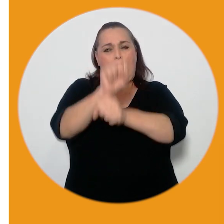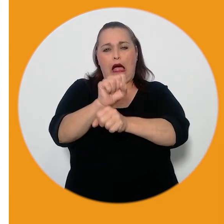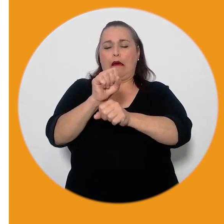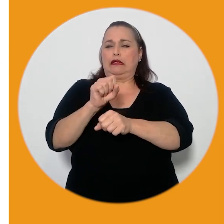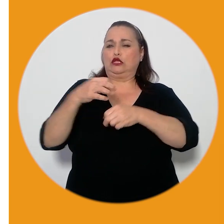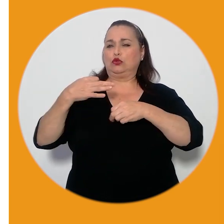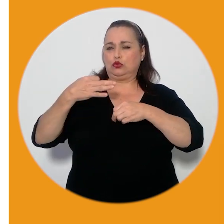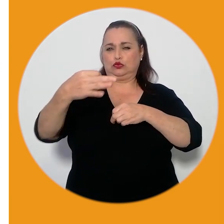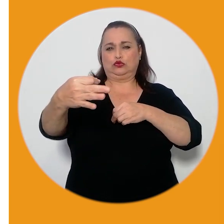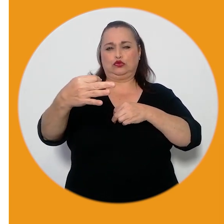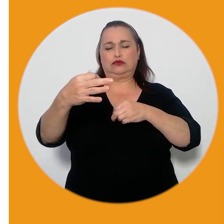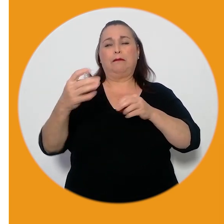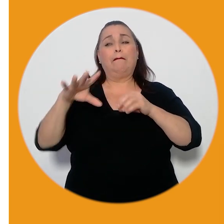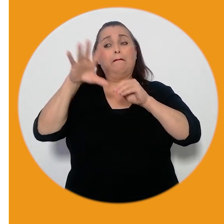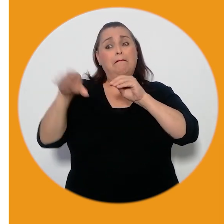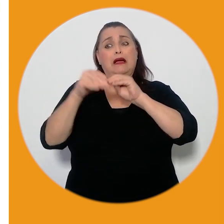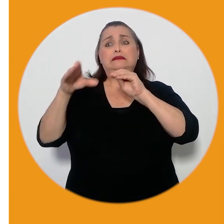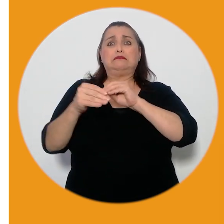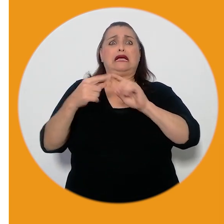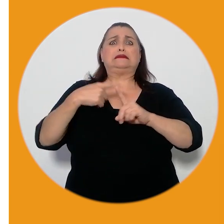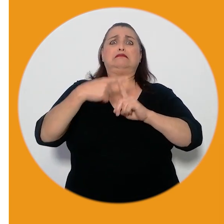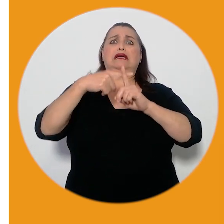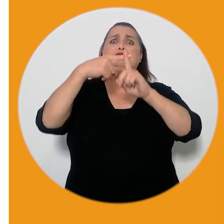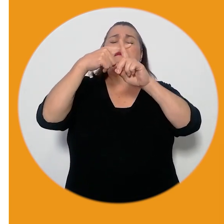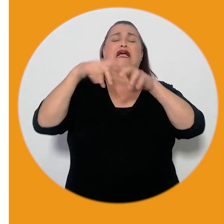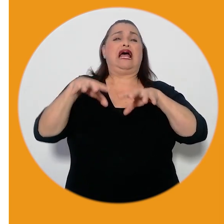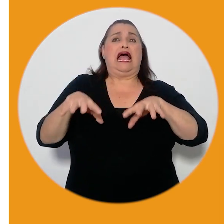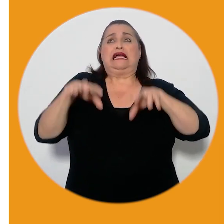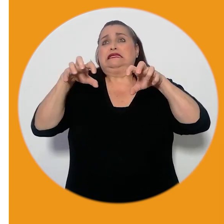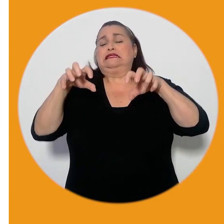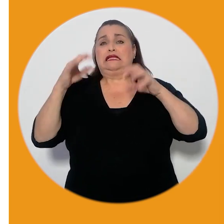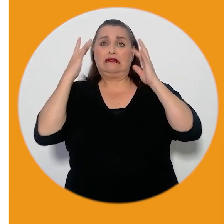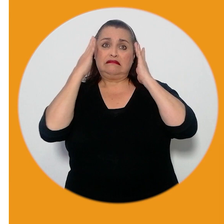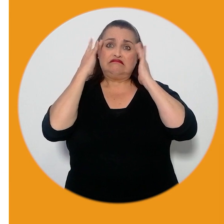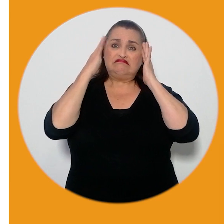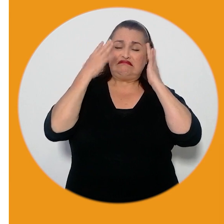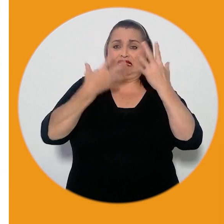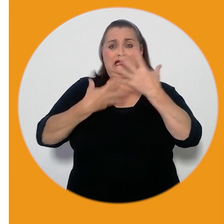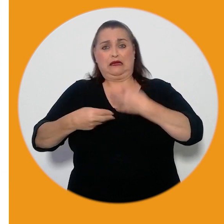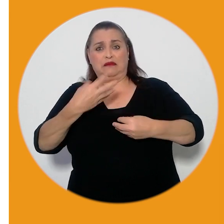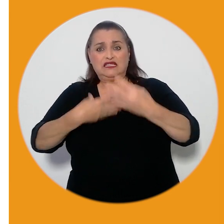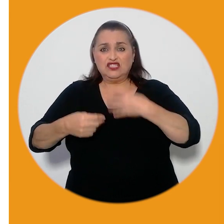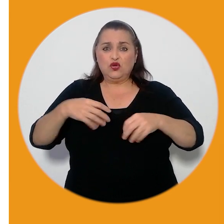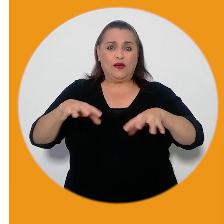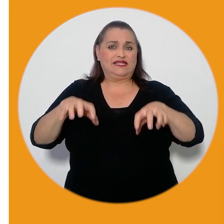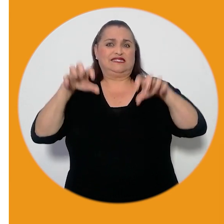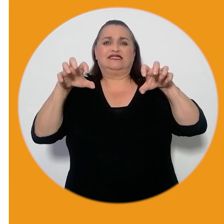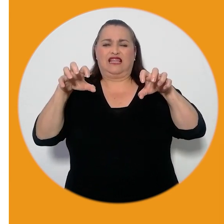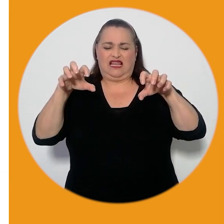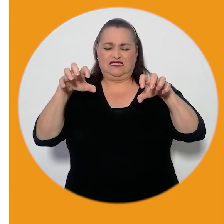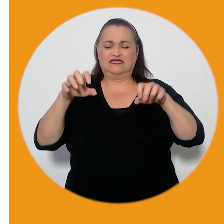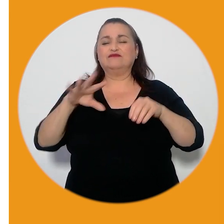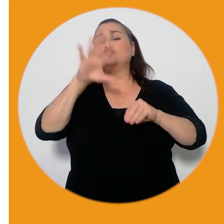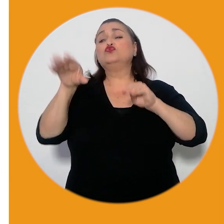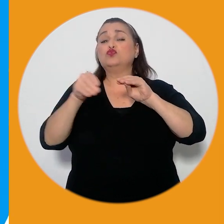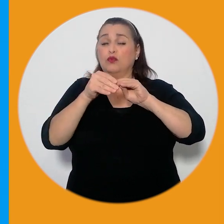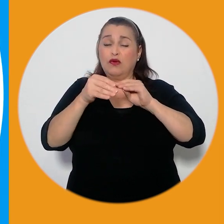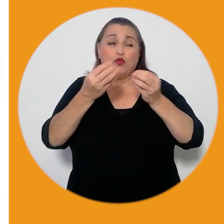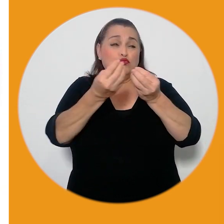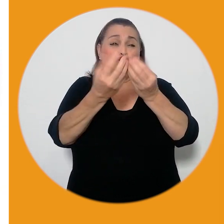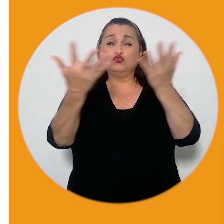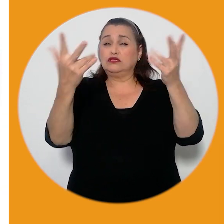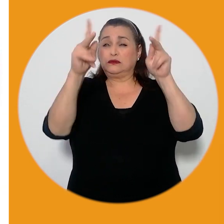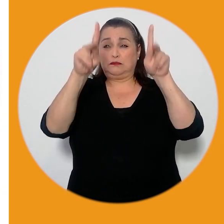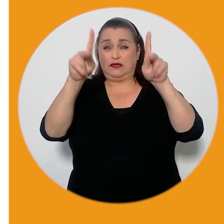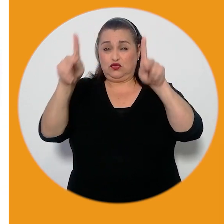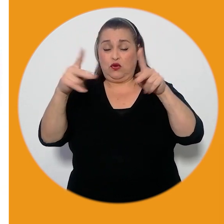hábitos y se ha incrementado el número de casos de ansiedad depresión estrés entre otros sumado a esto para muchos y